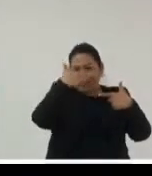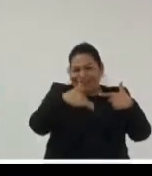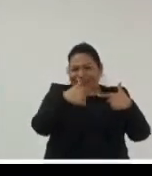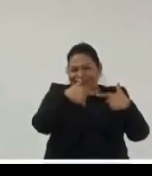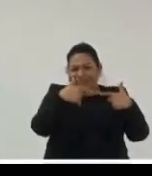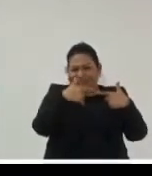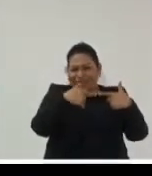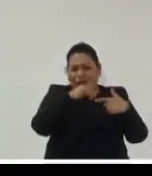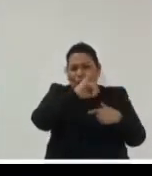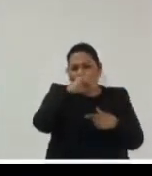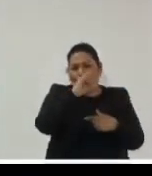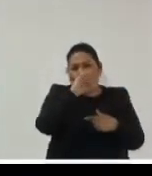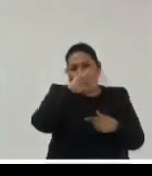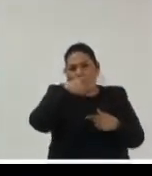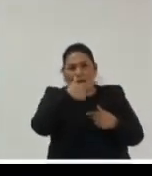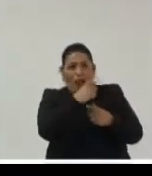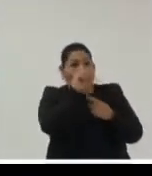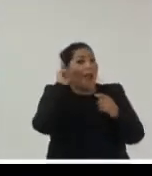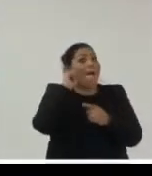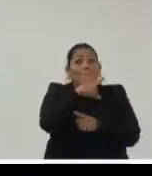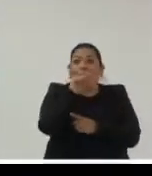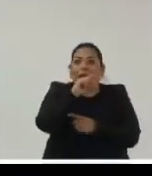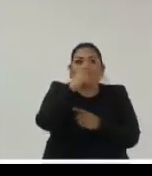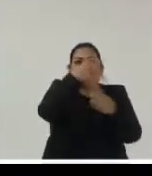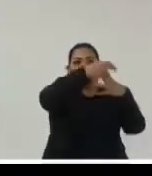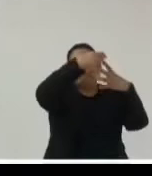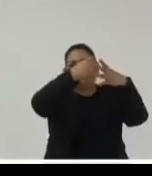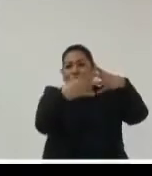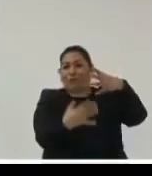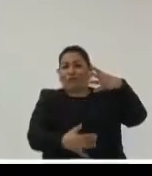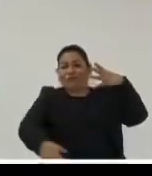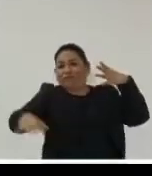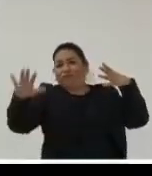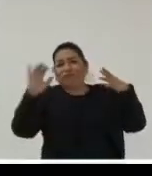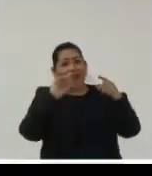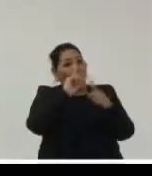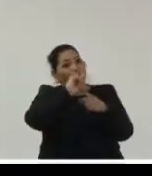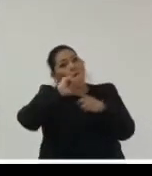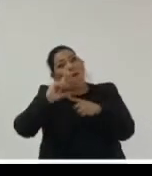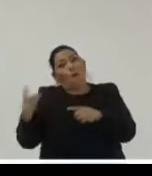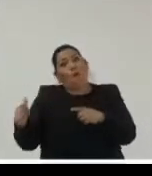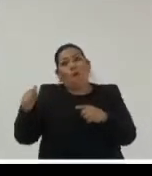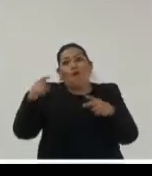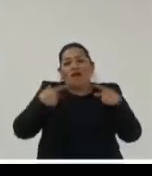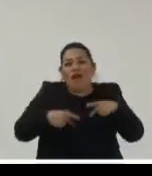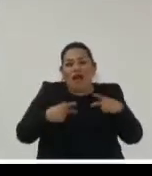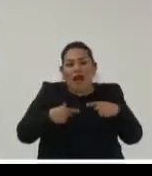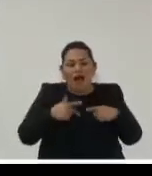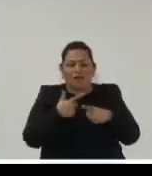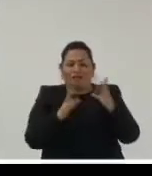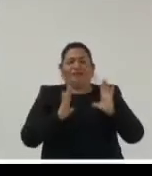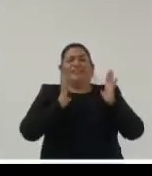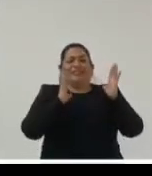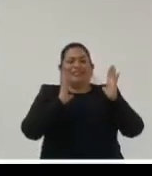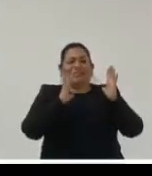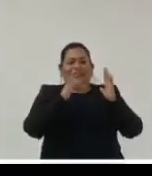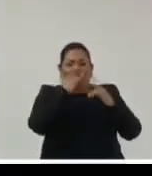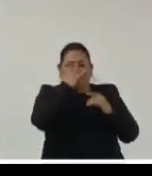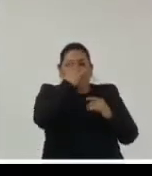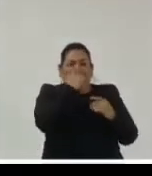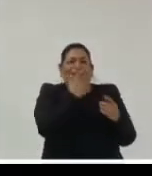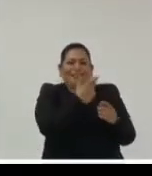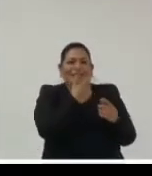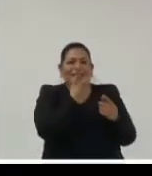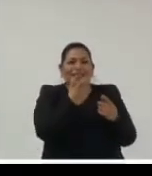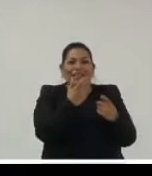Jorge Santayana me salió la misma frase como si le hubieran dicho cinco otros carajos completamente diferentes y esto es el mejor